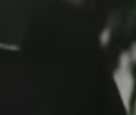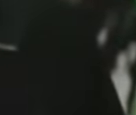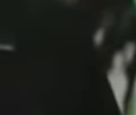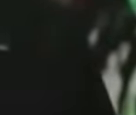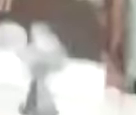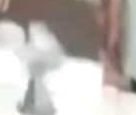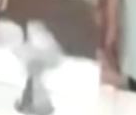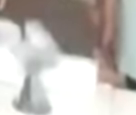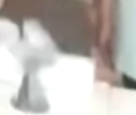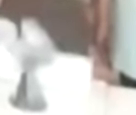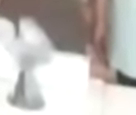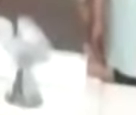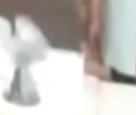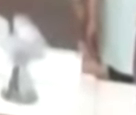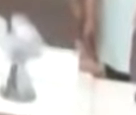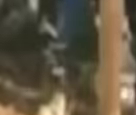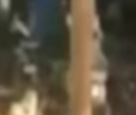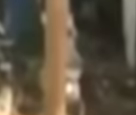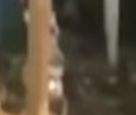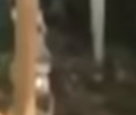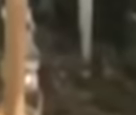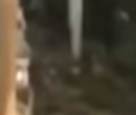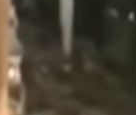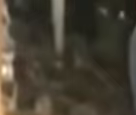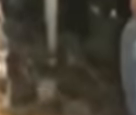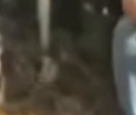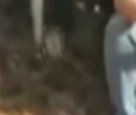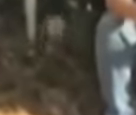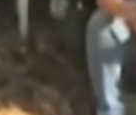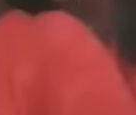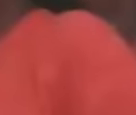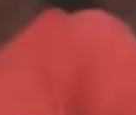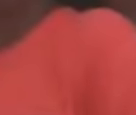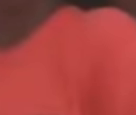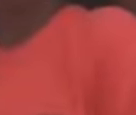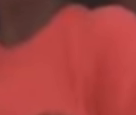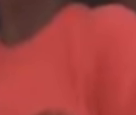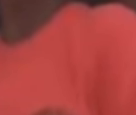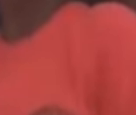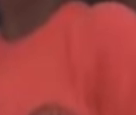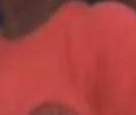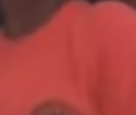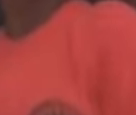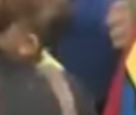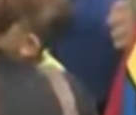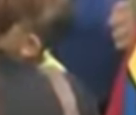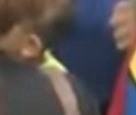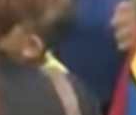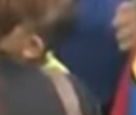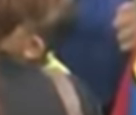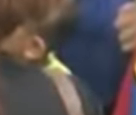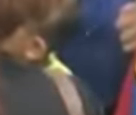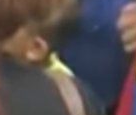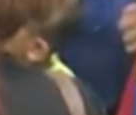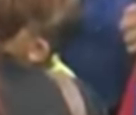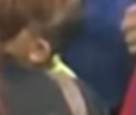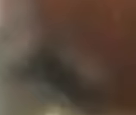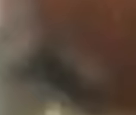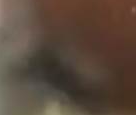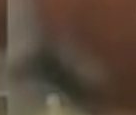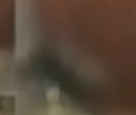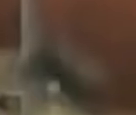tierra y en esta patria y en las generaciones que vienen los más jóvenes tengan presente ejemplos positivos de líderes